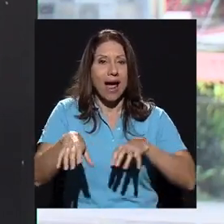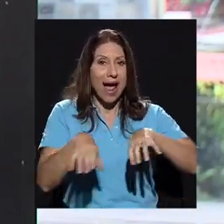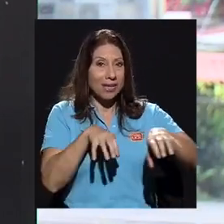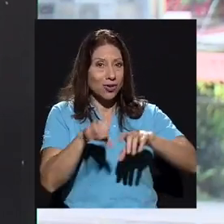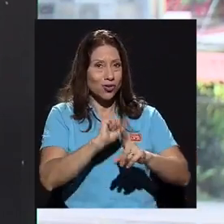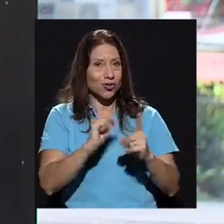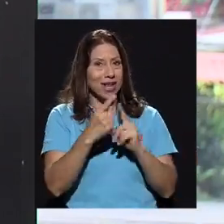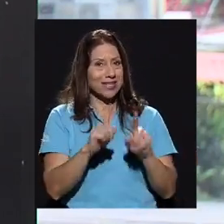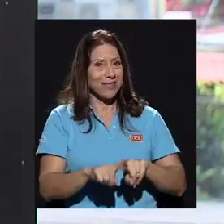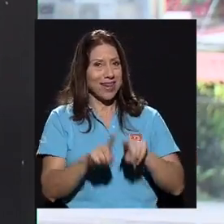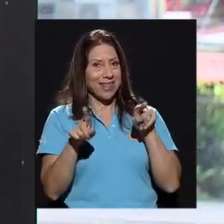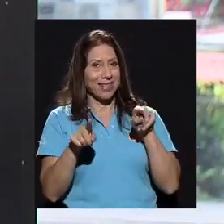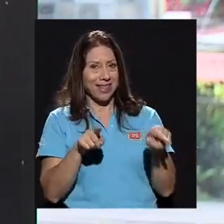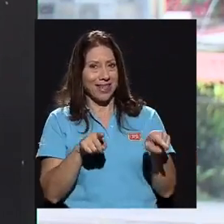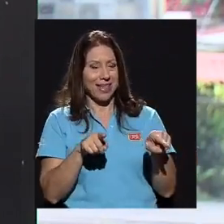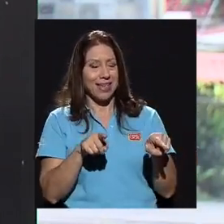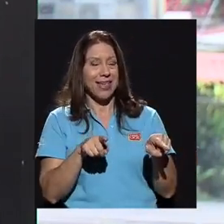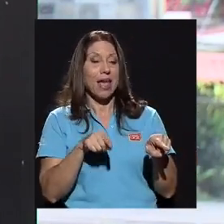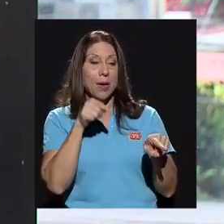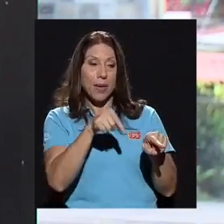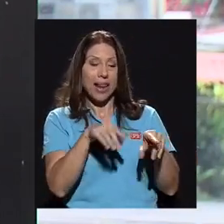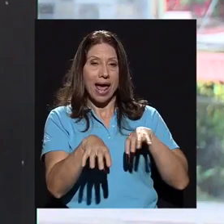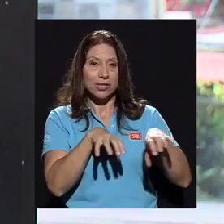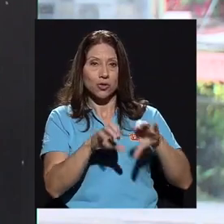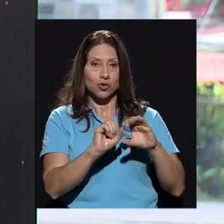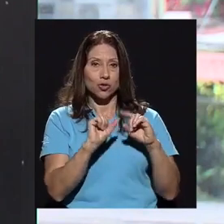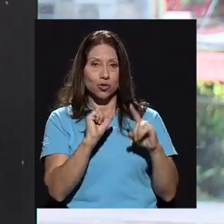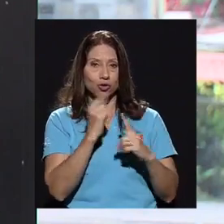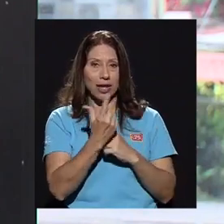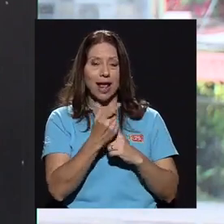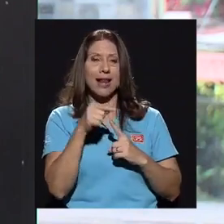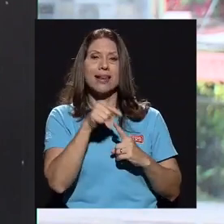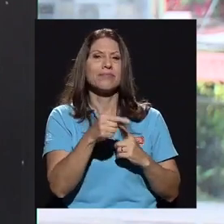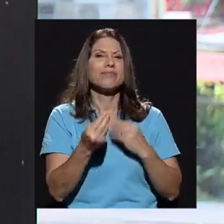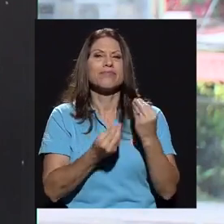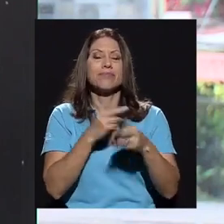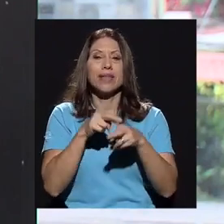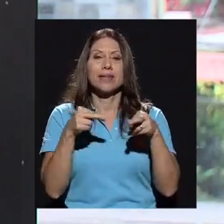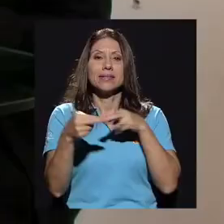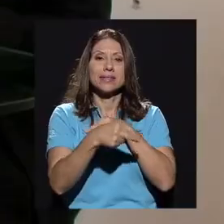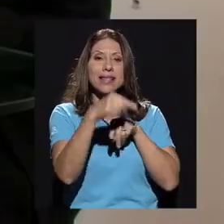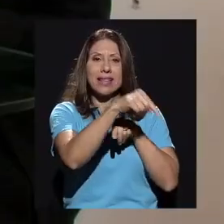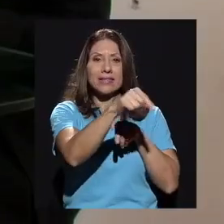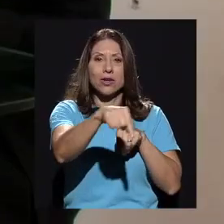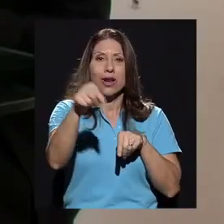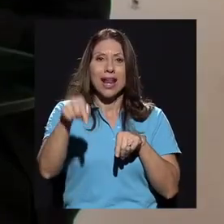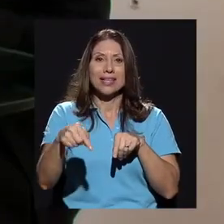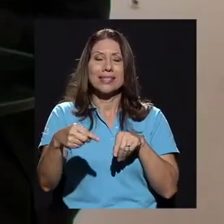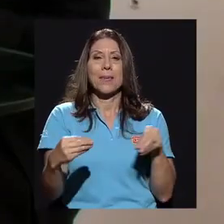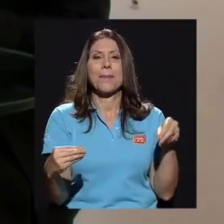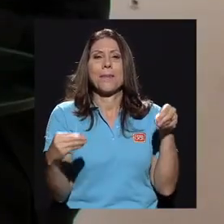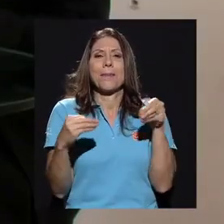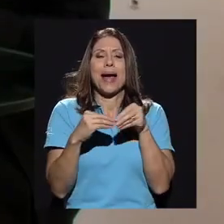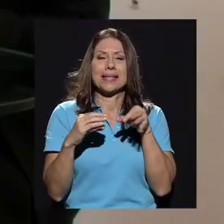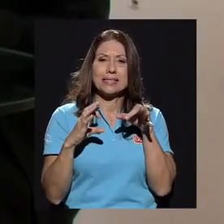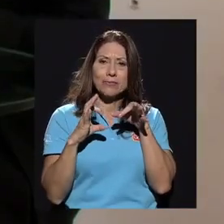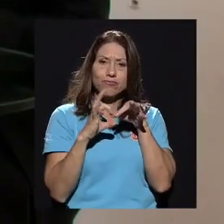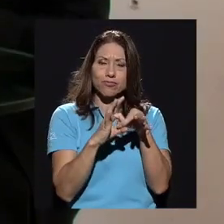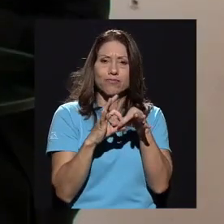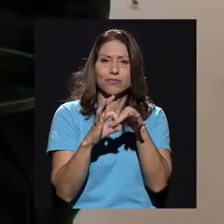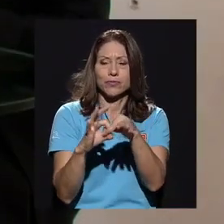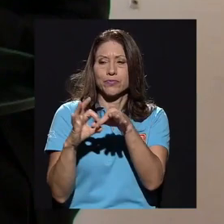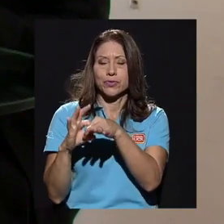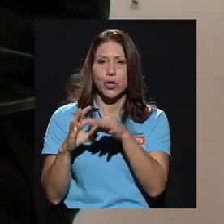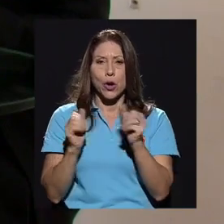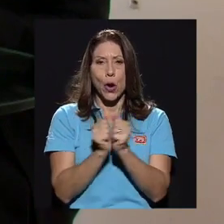poquito diferente. Más bien, la acción social es un área en donde las sedes regionales tienen mucho más vinculación con las